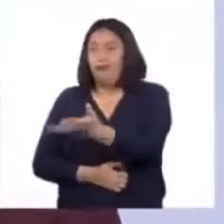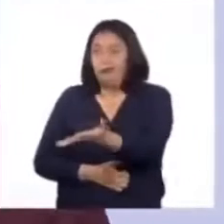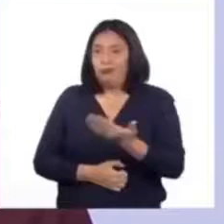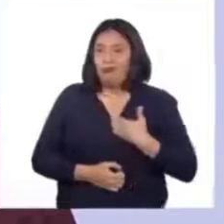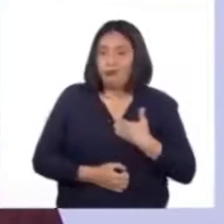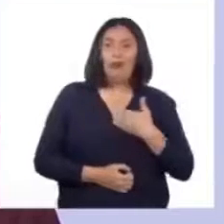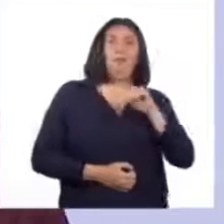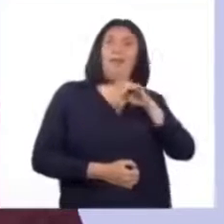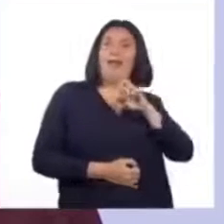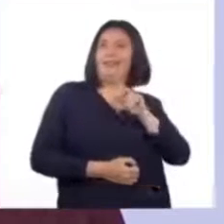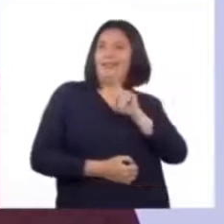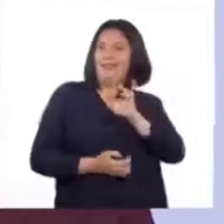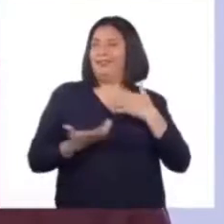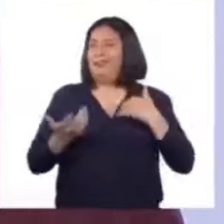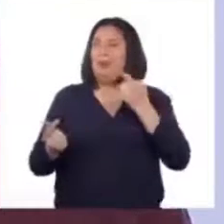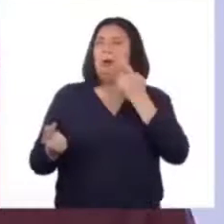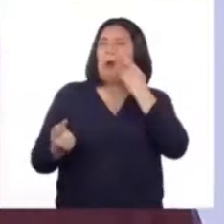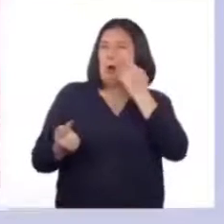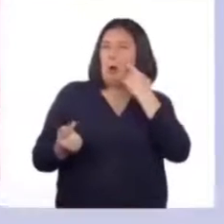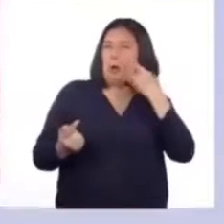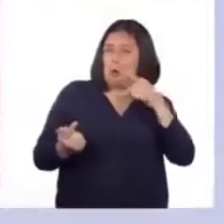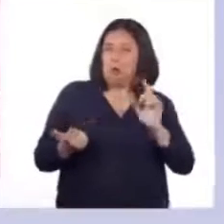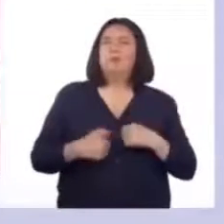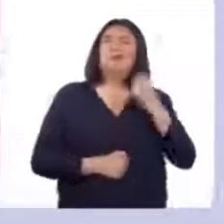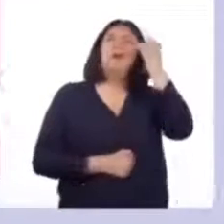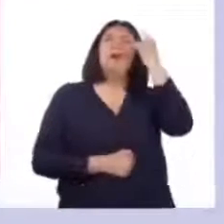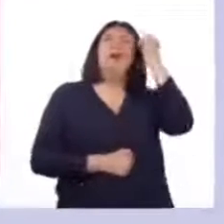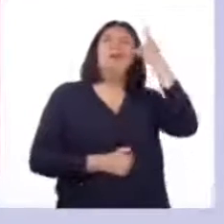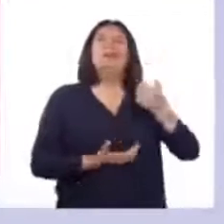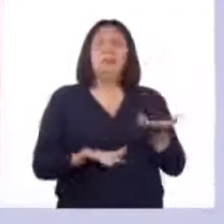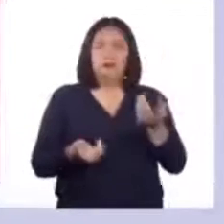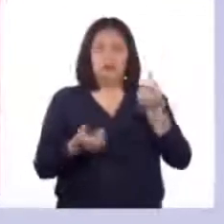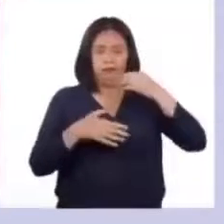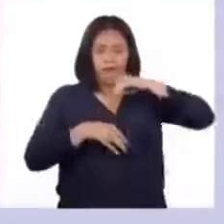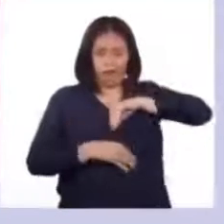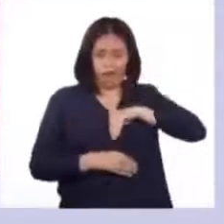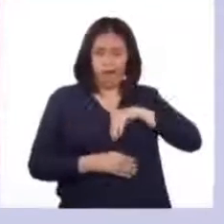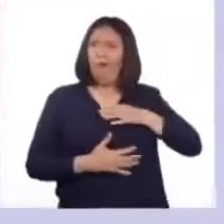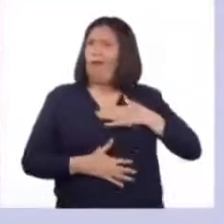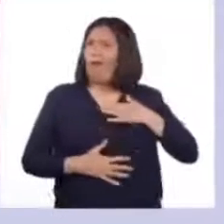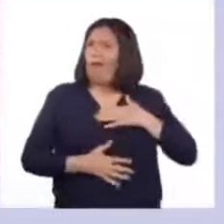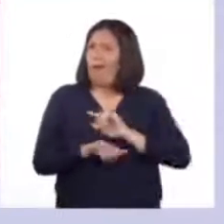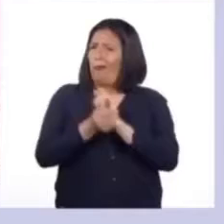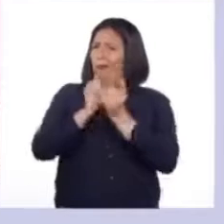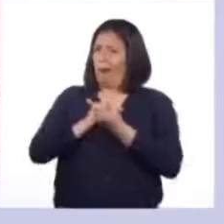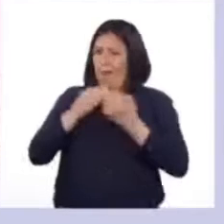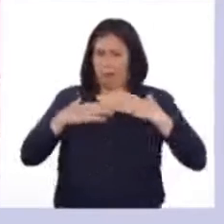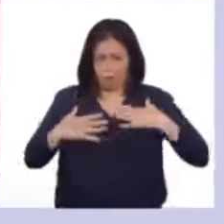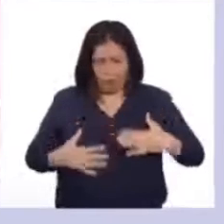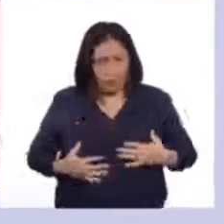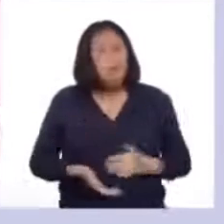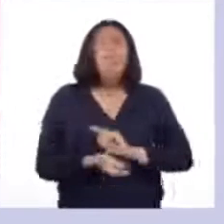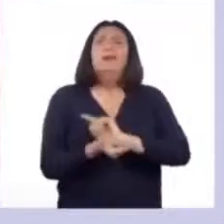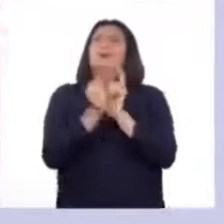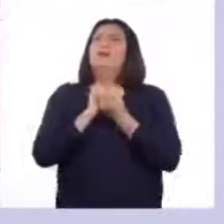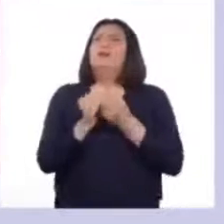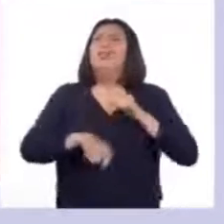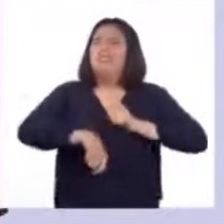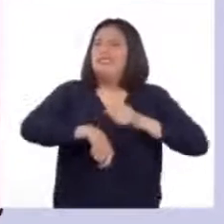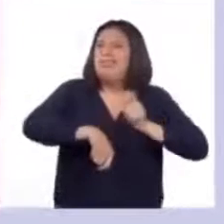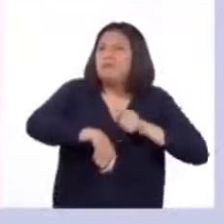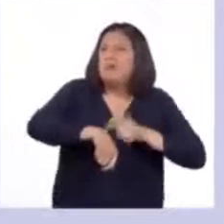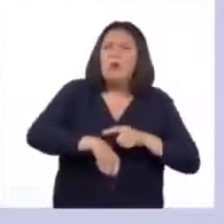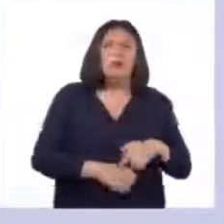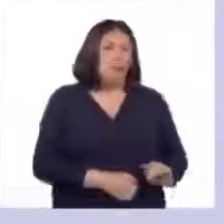vamos a conocer un poco más y comprender los cambios físicos y biológicos que se experimentan durante la etapa de la